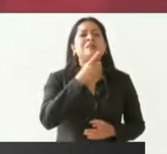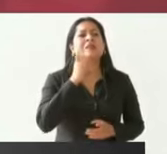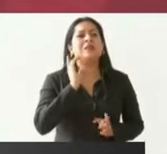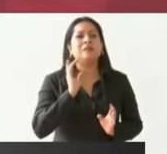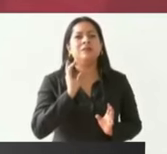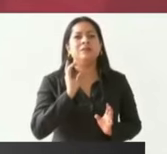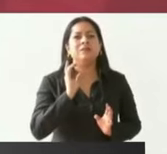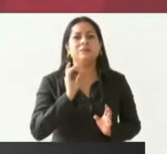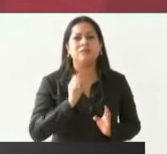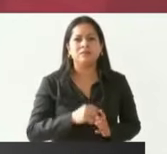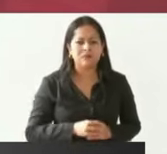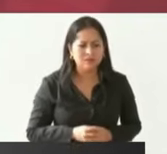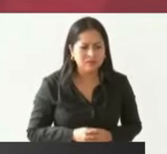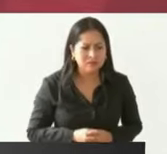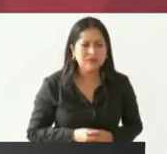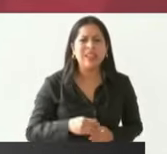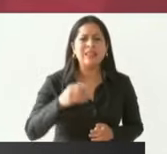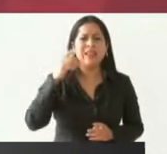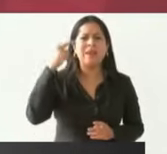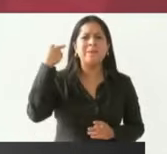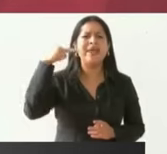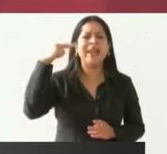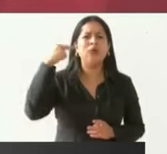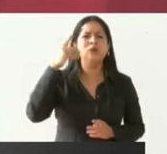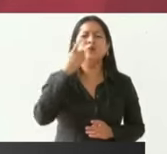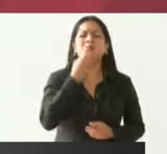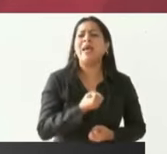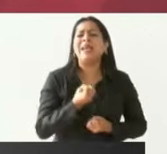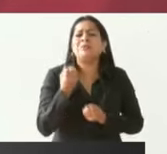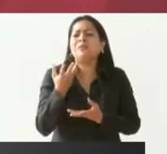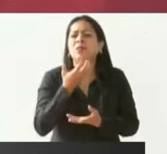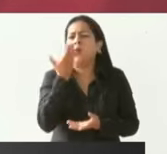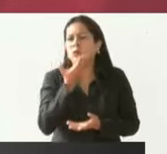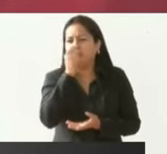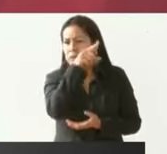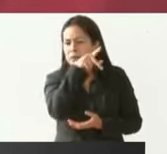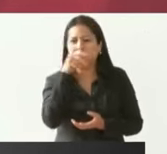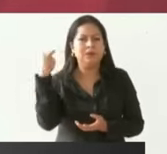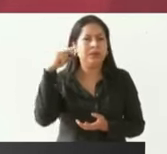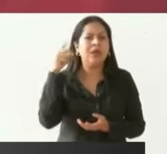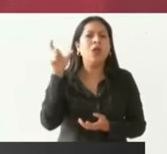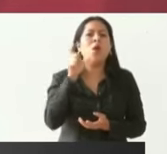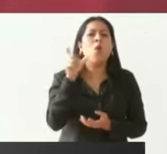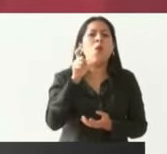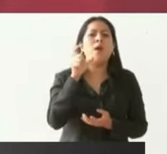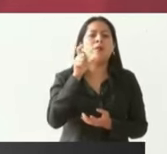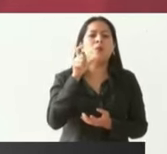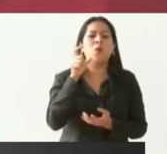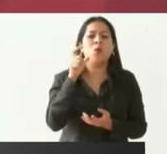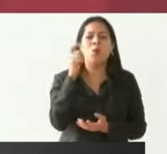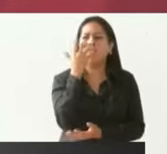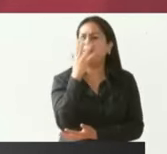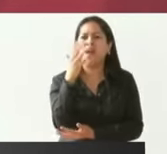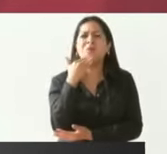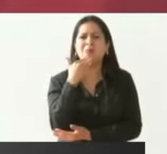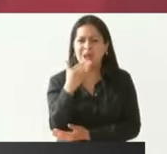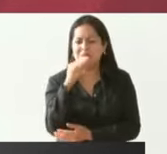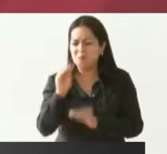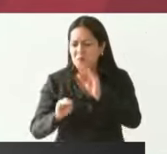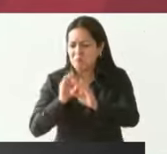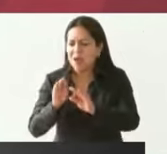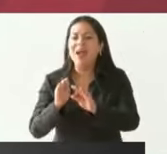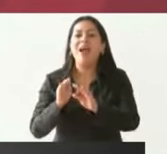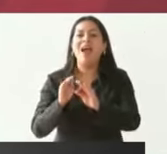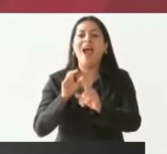choco, jarocho, campesino, que cuando la milpa se da bien, alcanza hasta